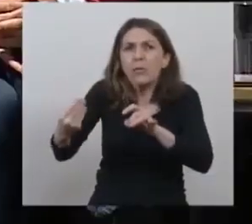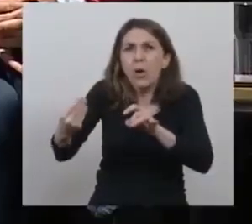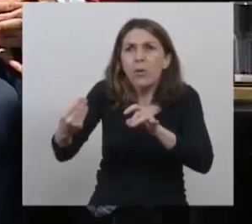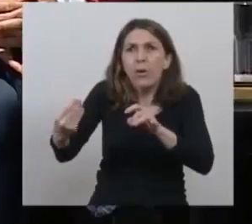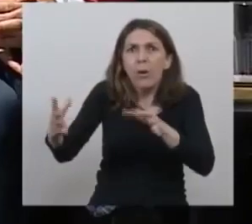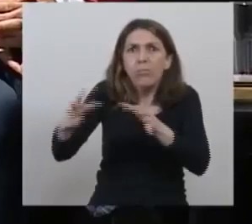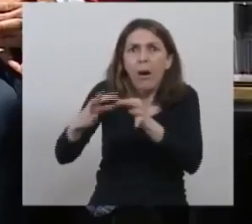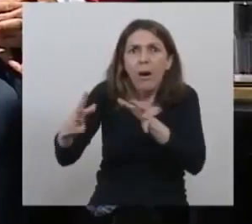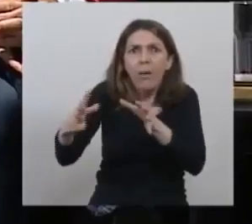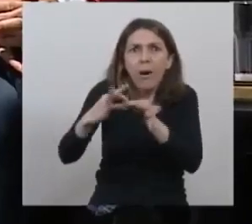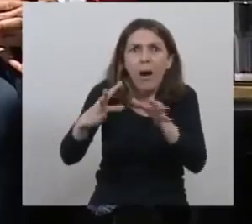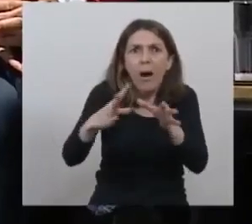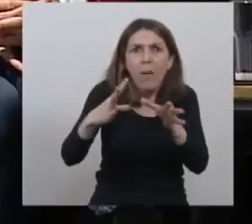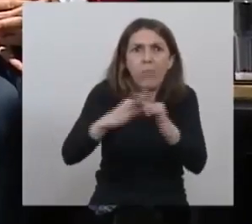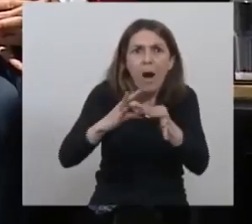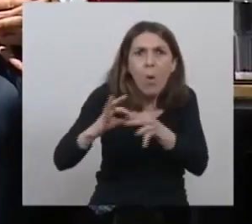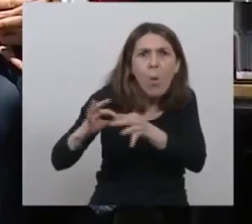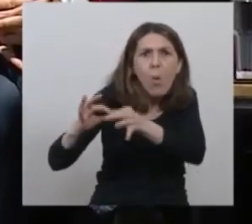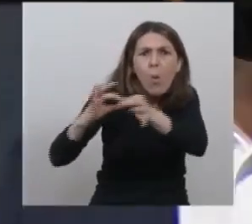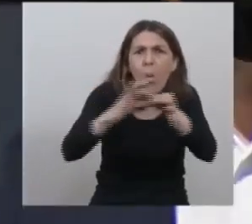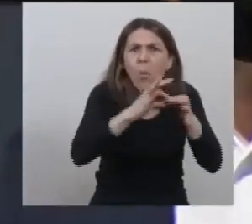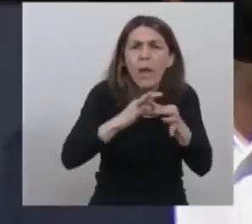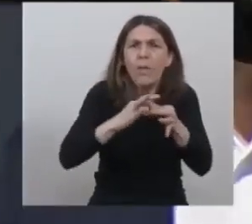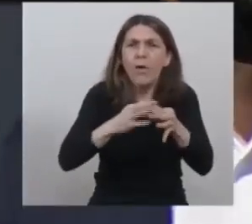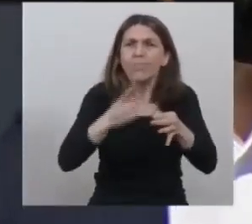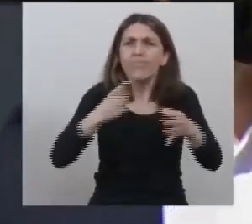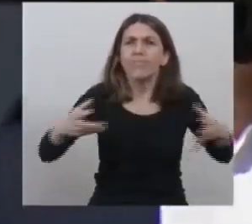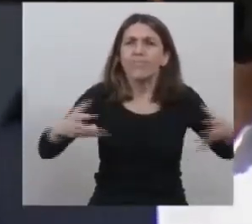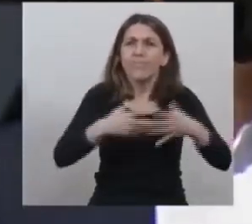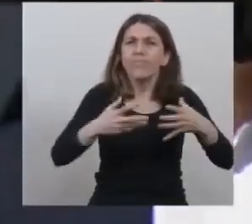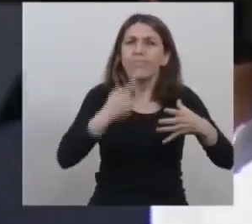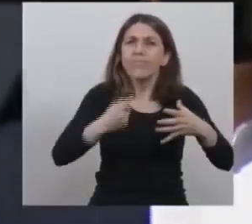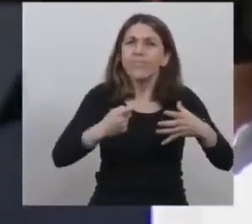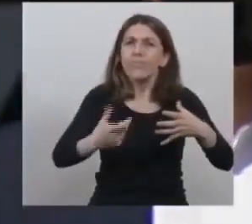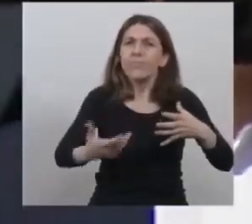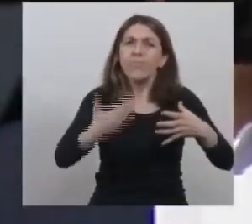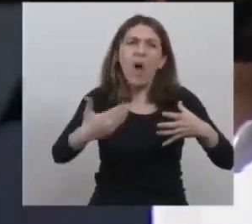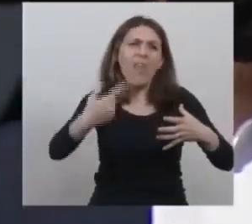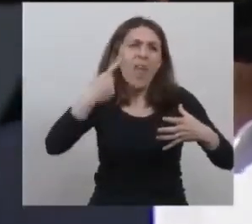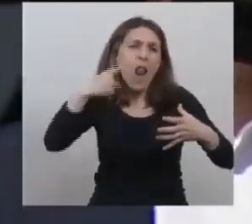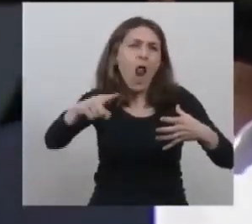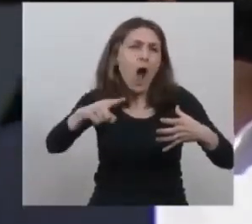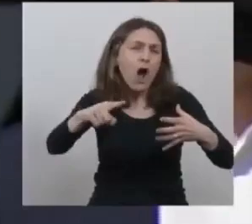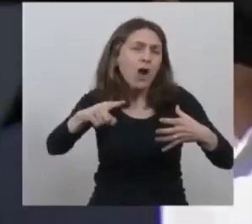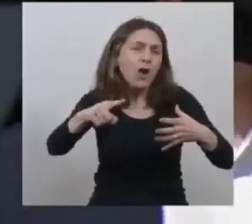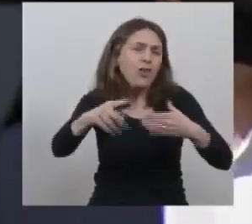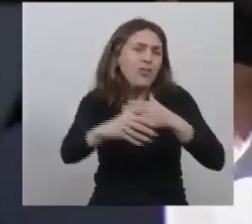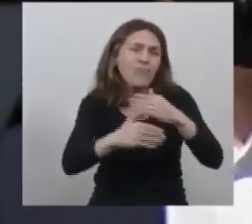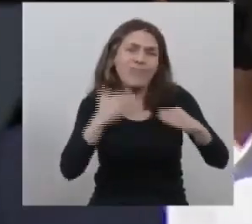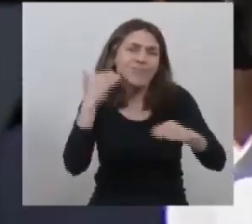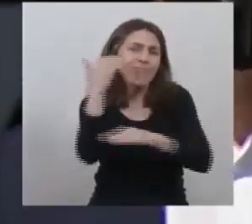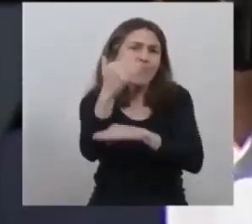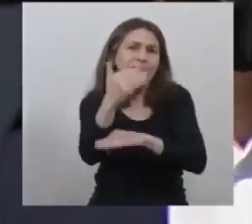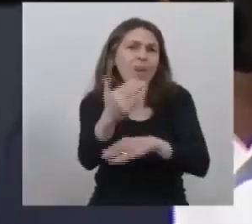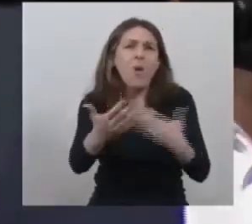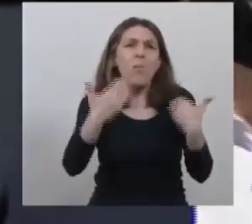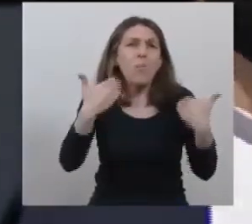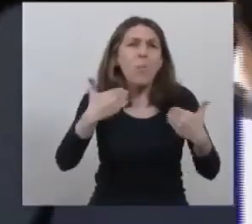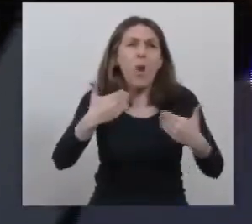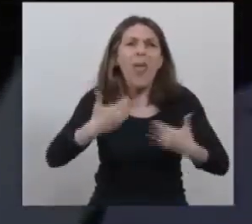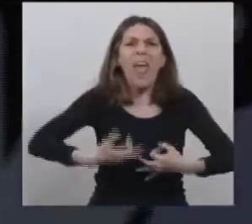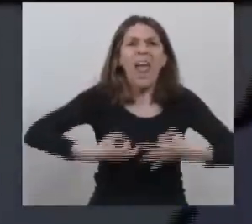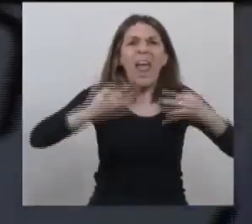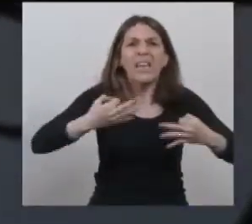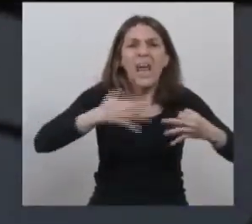de darnos cuenta que unidos somos capaces de hacer grandes proezas que tenemos una formidable épica